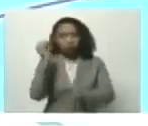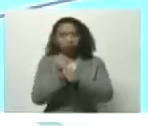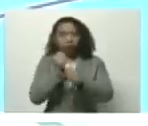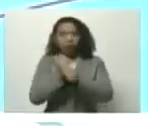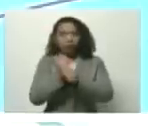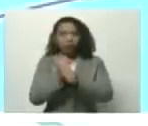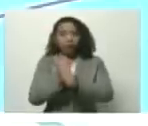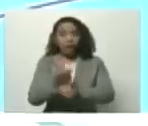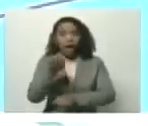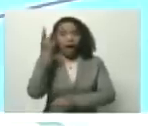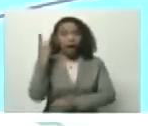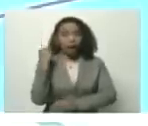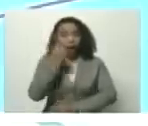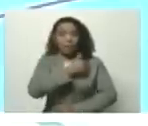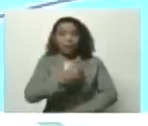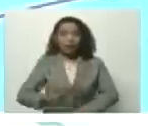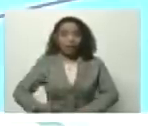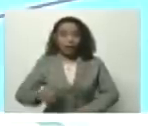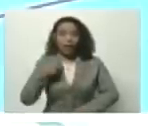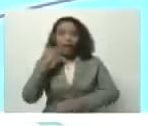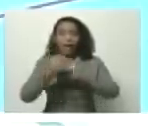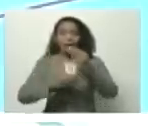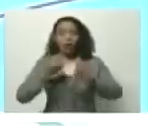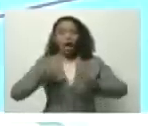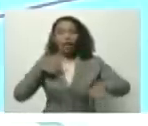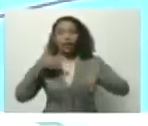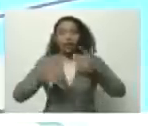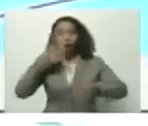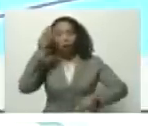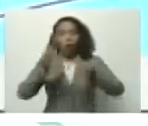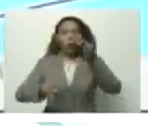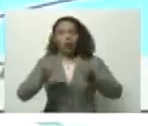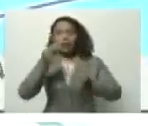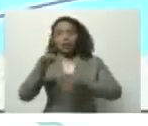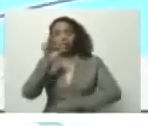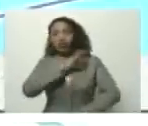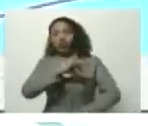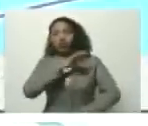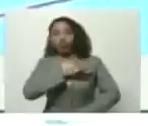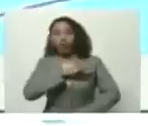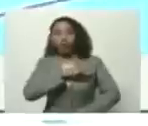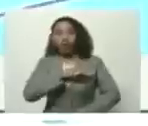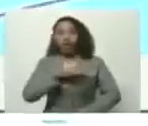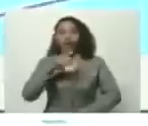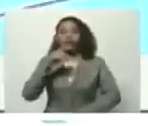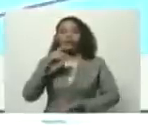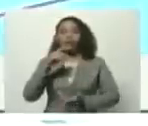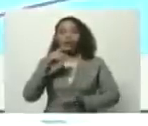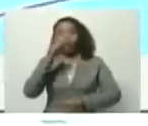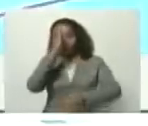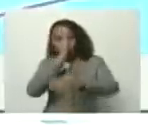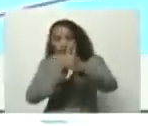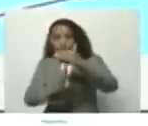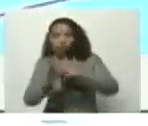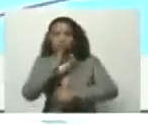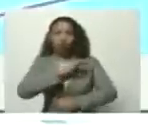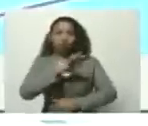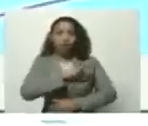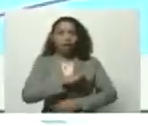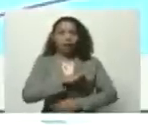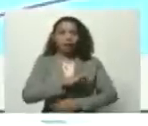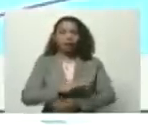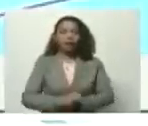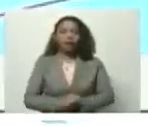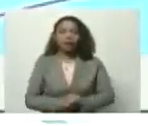Así que ayer el presidente hizo un acto de justicia social, de nobleza social, en la medida